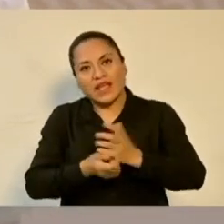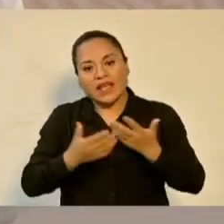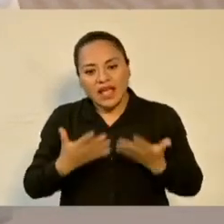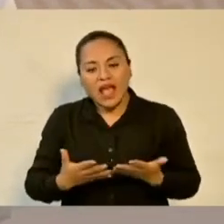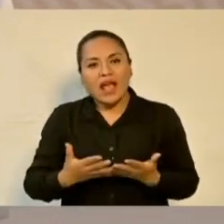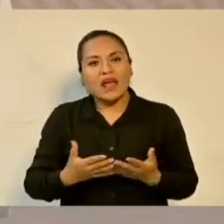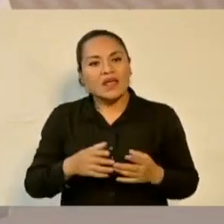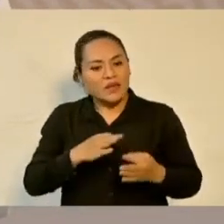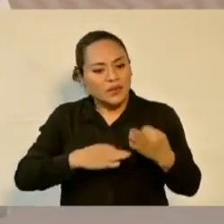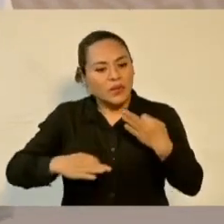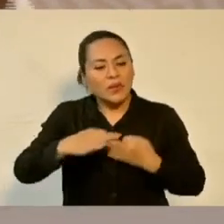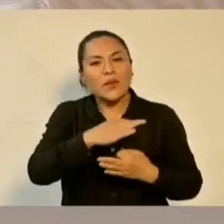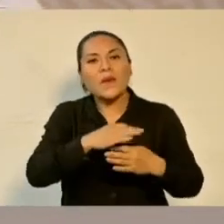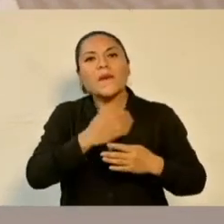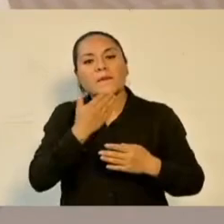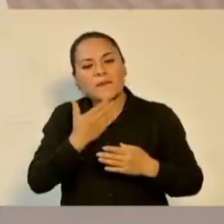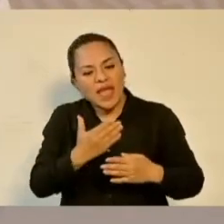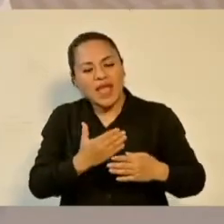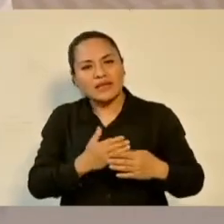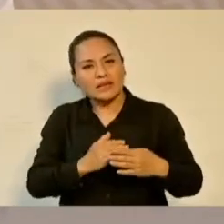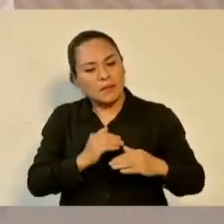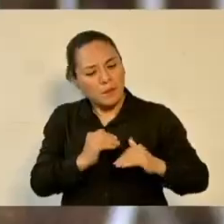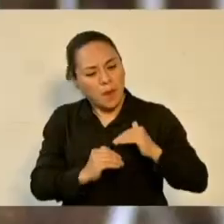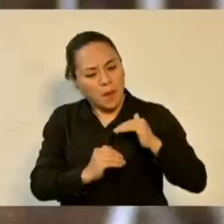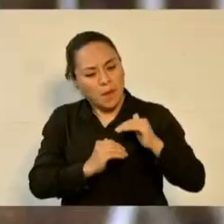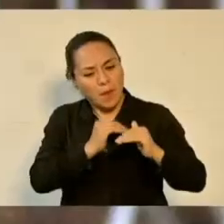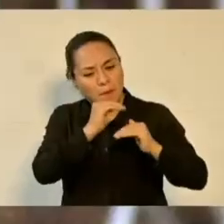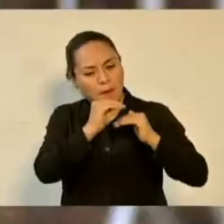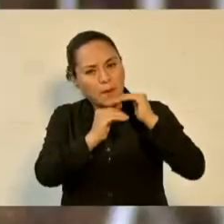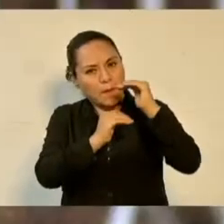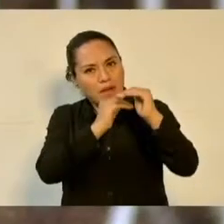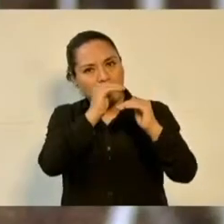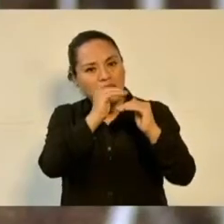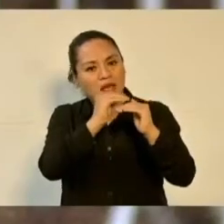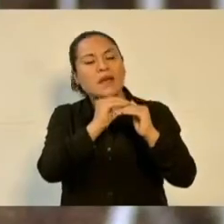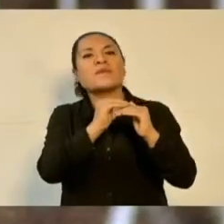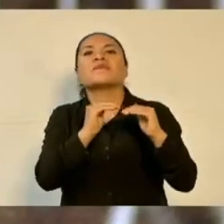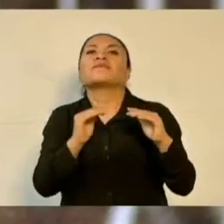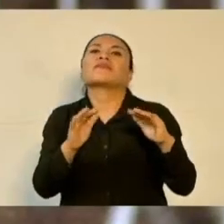las bases para el cambio y